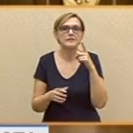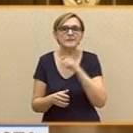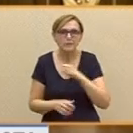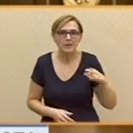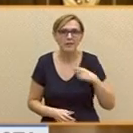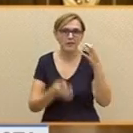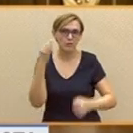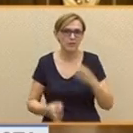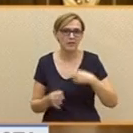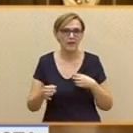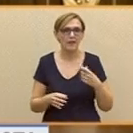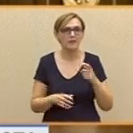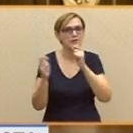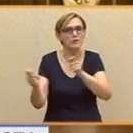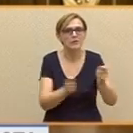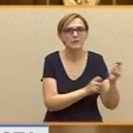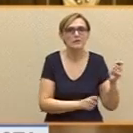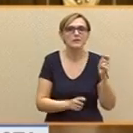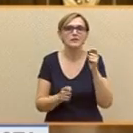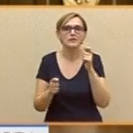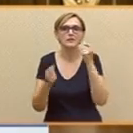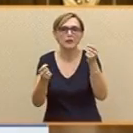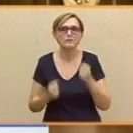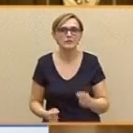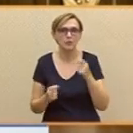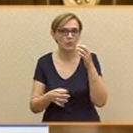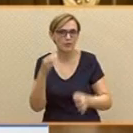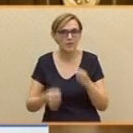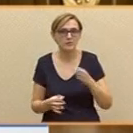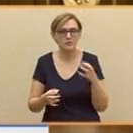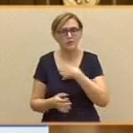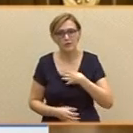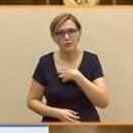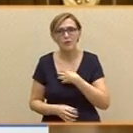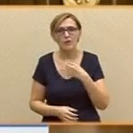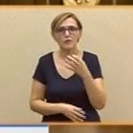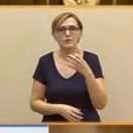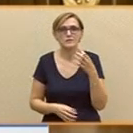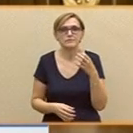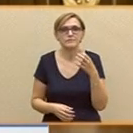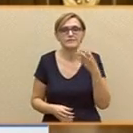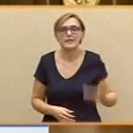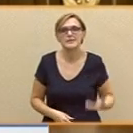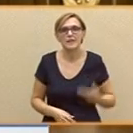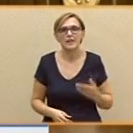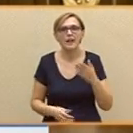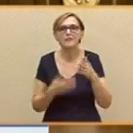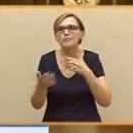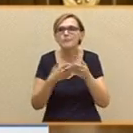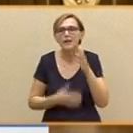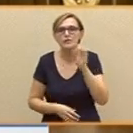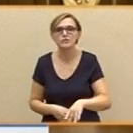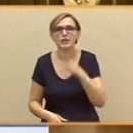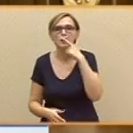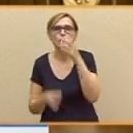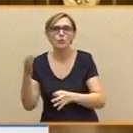cargos judiciales y sancionar las faltas que cometan. Una función tan esencial no puede estar solo en manos de los jueces ni tampoco en manos de los partidos